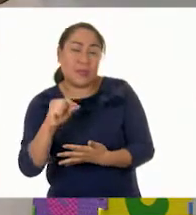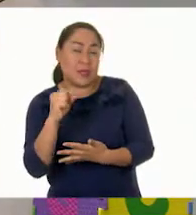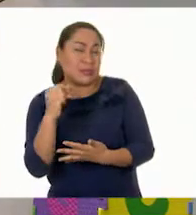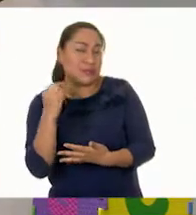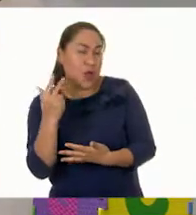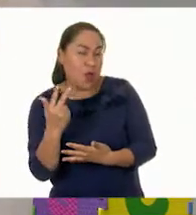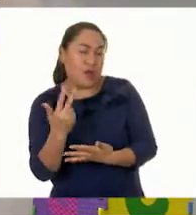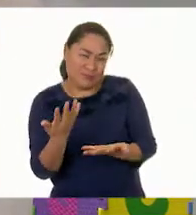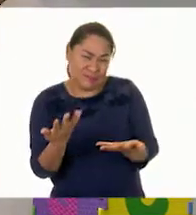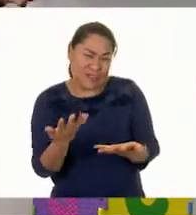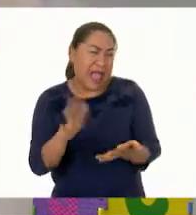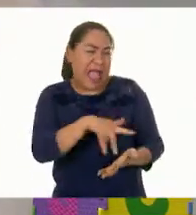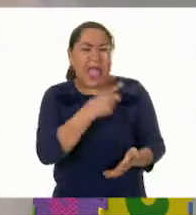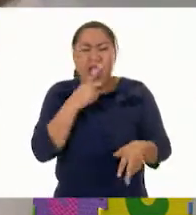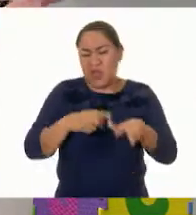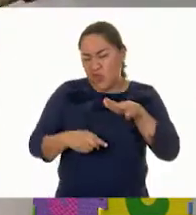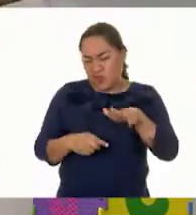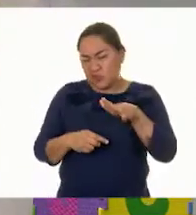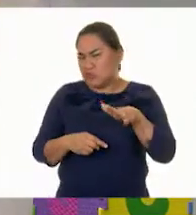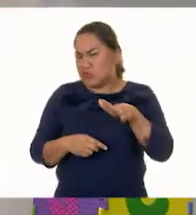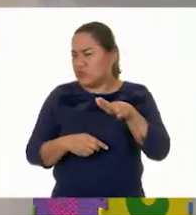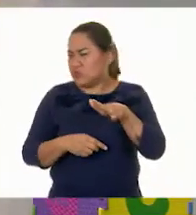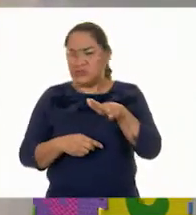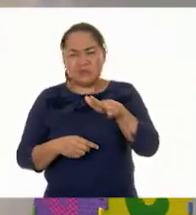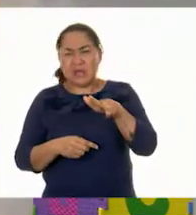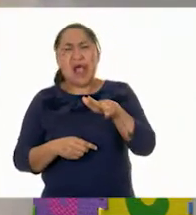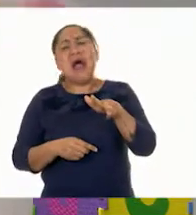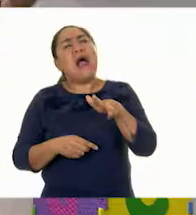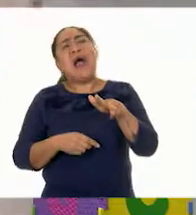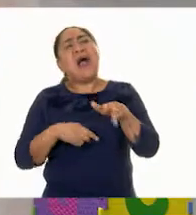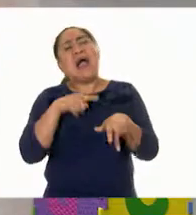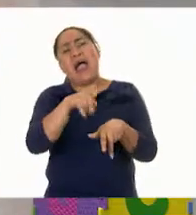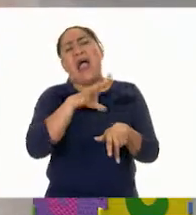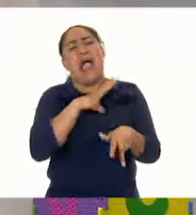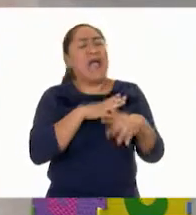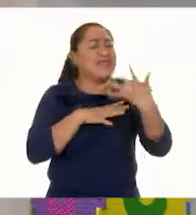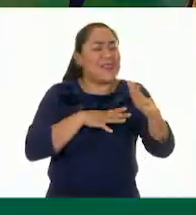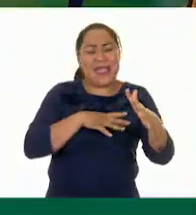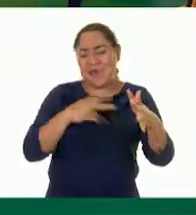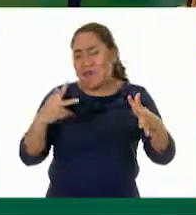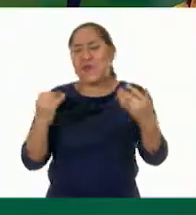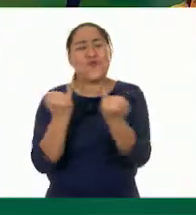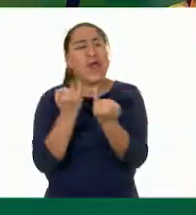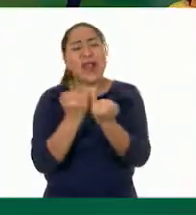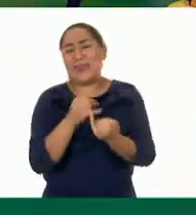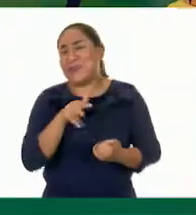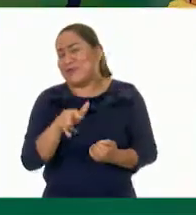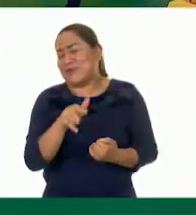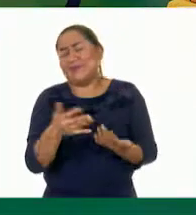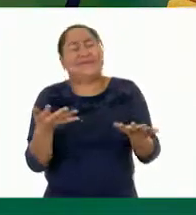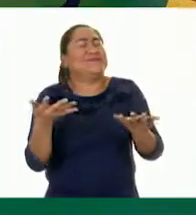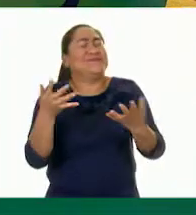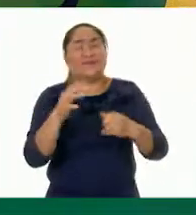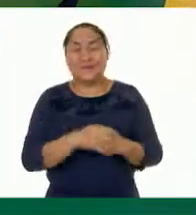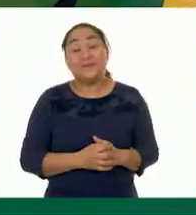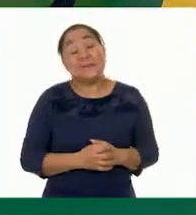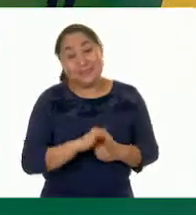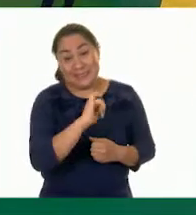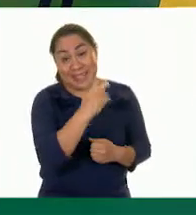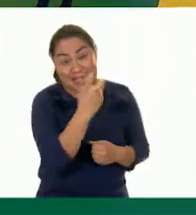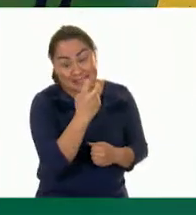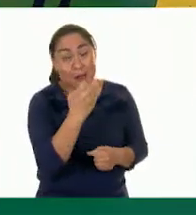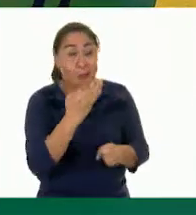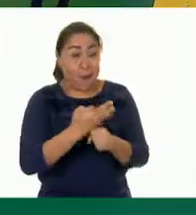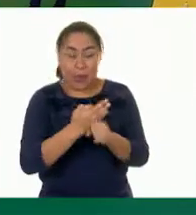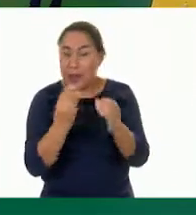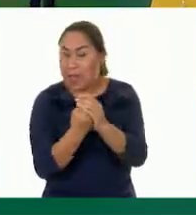que... ¿Dónde quedó el otro diez? Pues está sumado en las decenas. ¡Claro! ¡Qué bien! Bueno, con esto terminamos